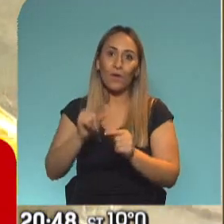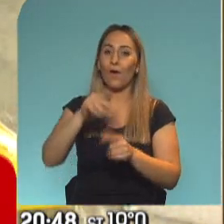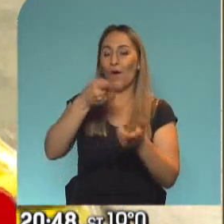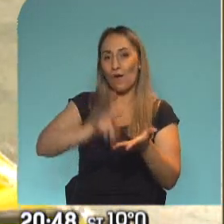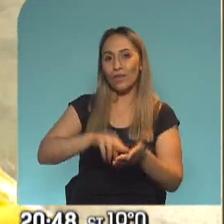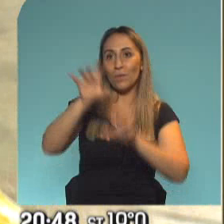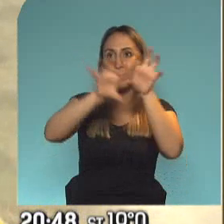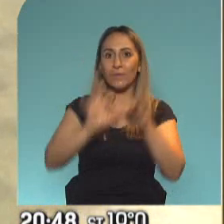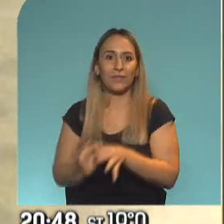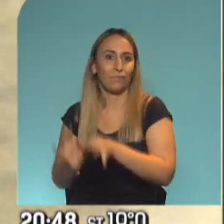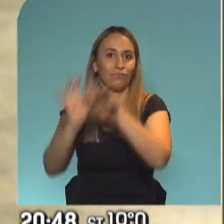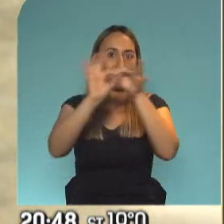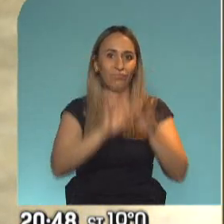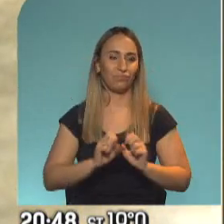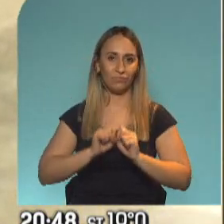favor.